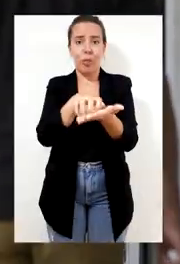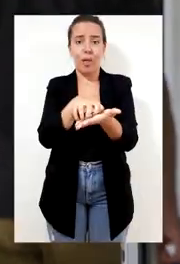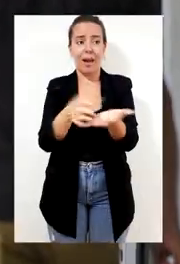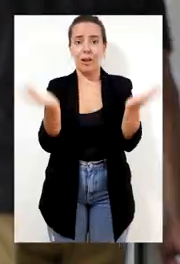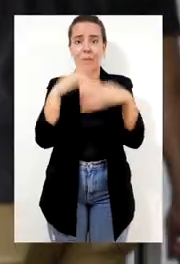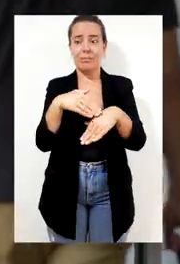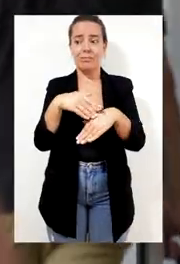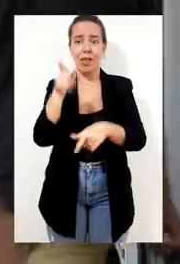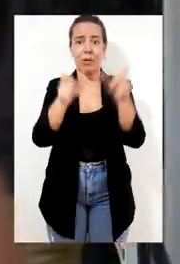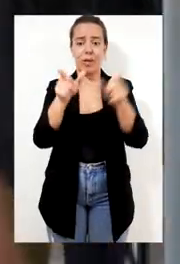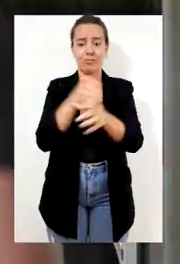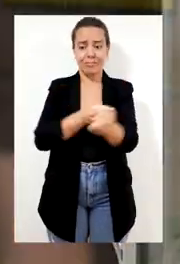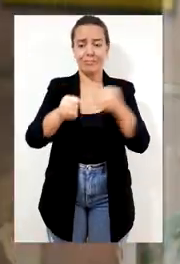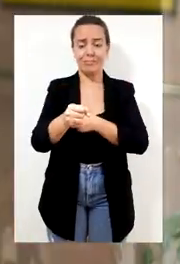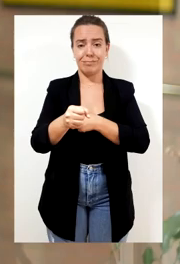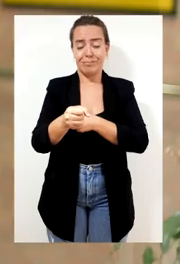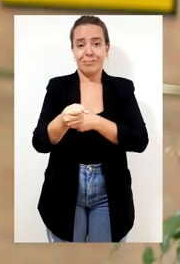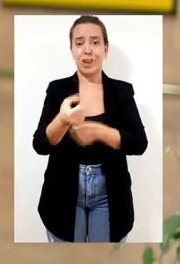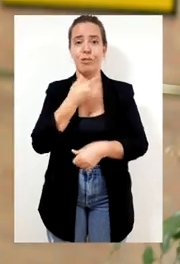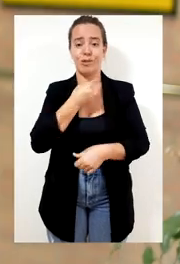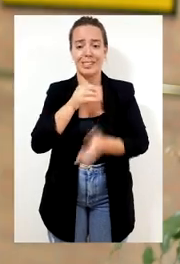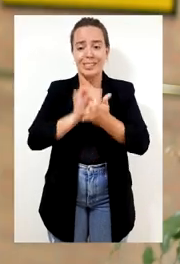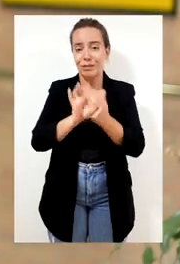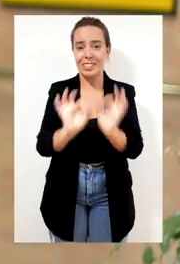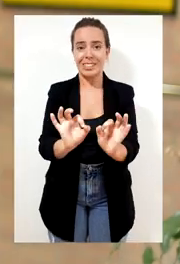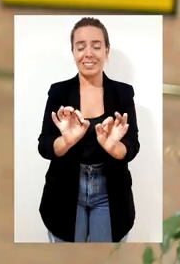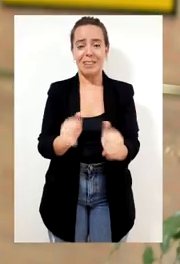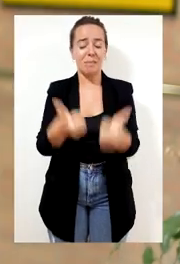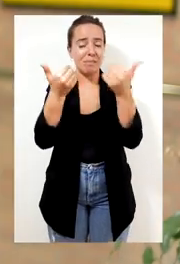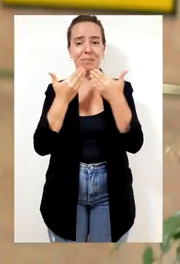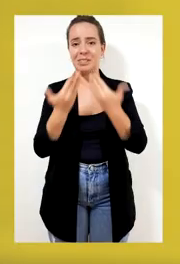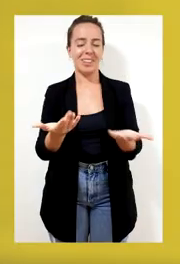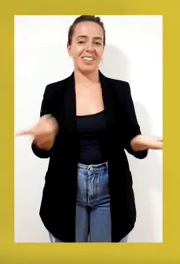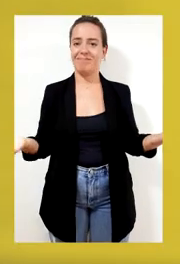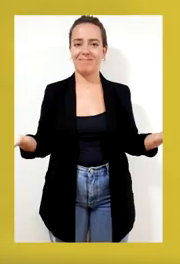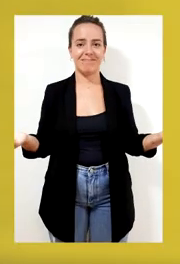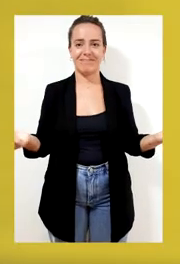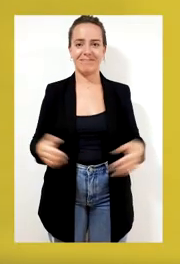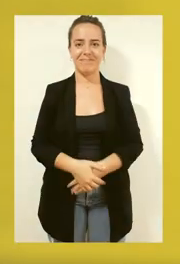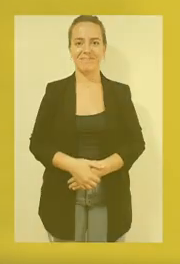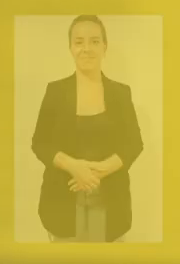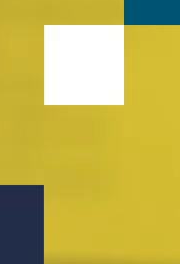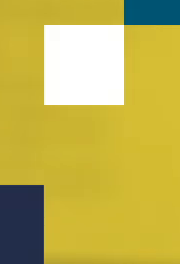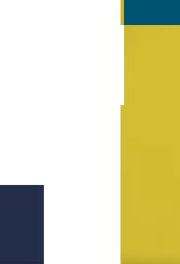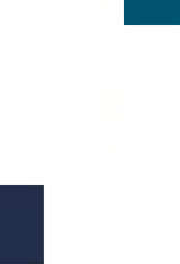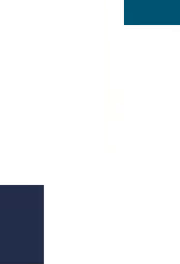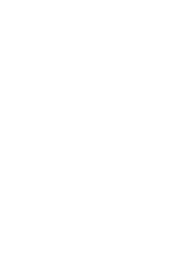Sin duda conseguimos el servicio que nos gustaría recibir como ciudadanos y ciudadanas. ¿Se puede pedir más?